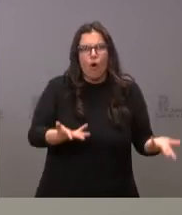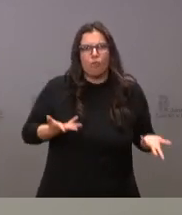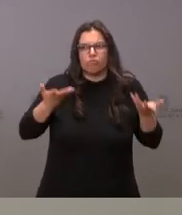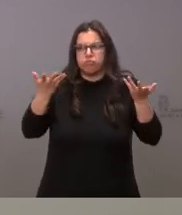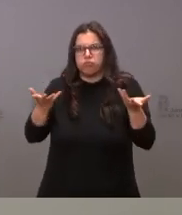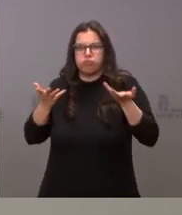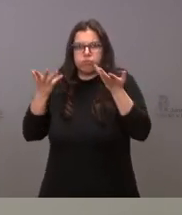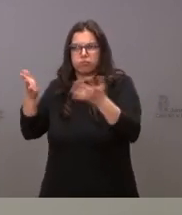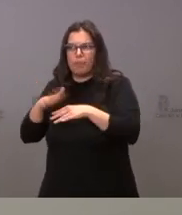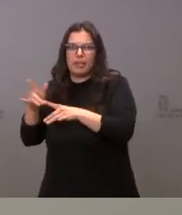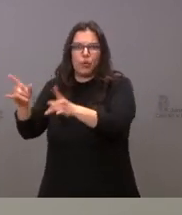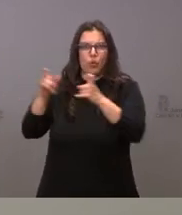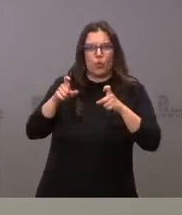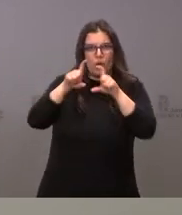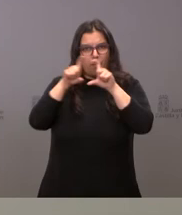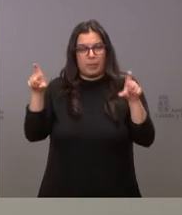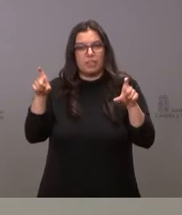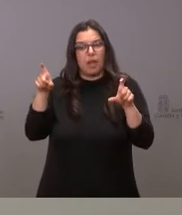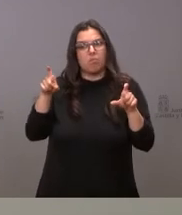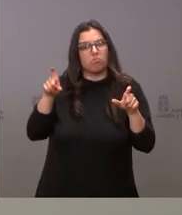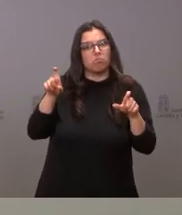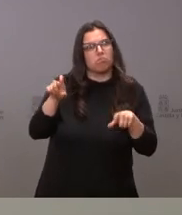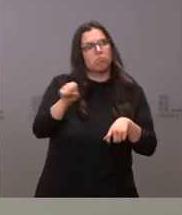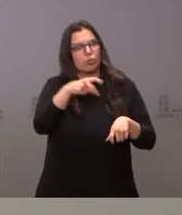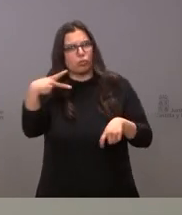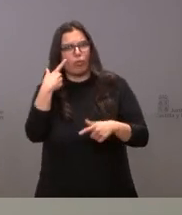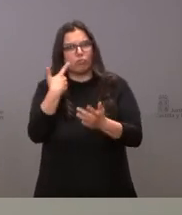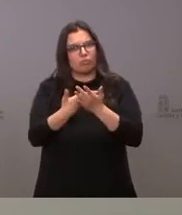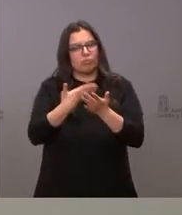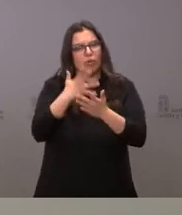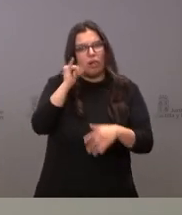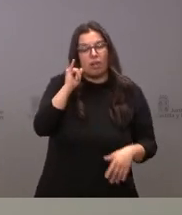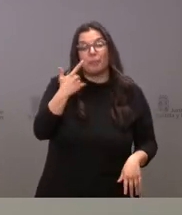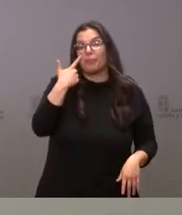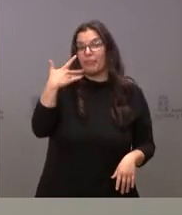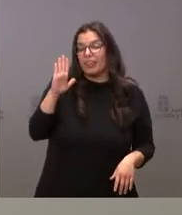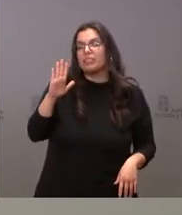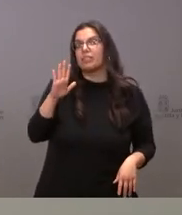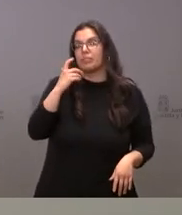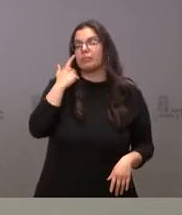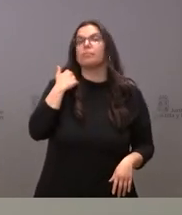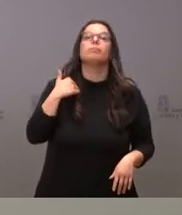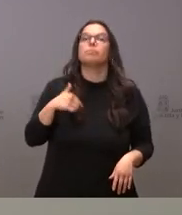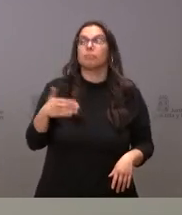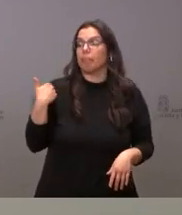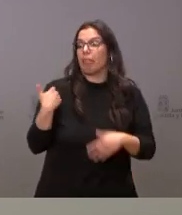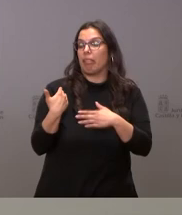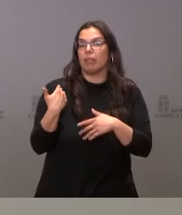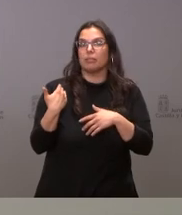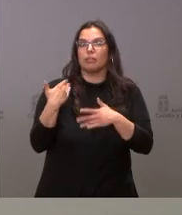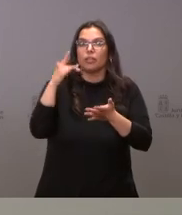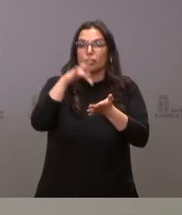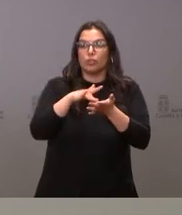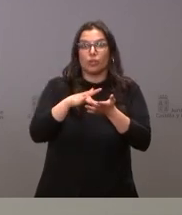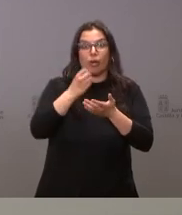de vista de la atracción de empresas y estamos teniendo resultados a este respecto fíjense que en muy pocos días en los días pasados hemos tenido muy